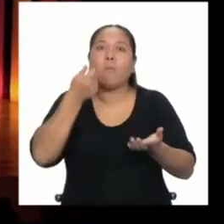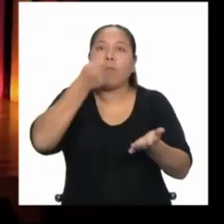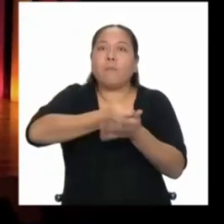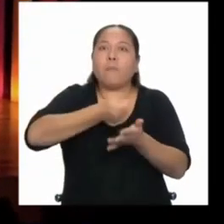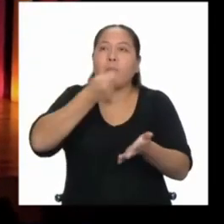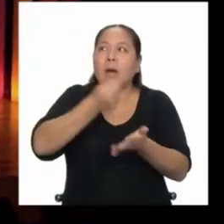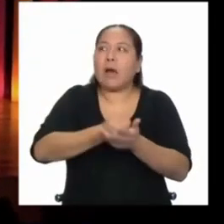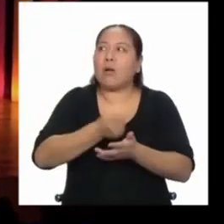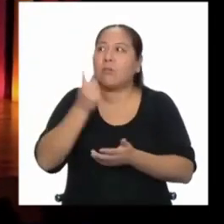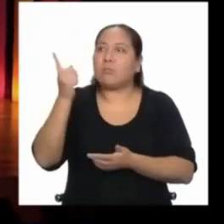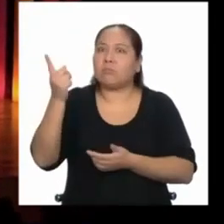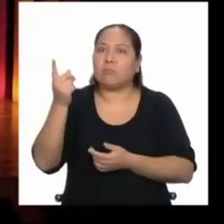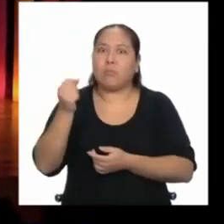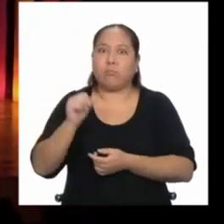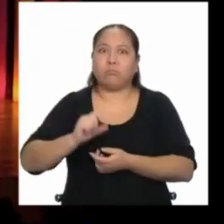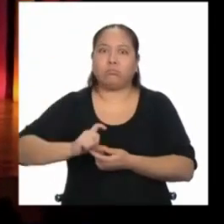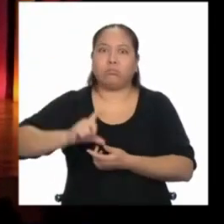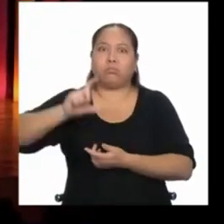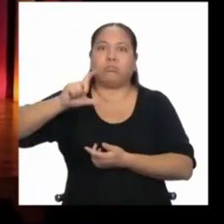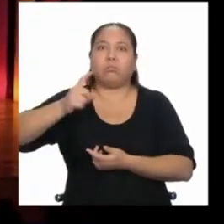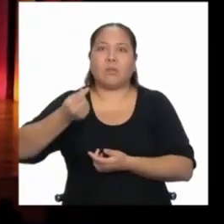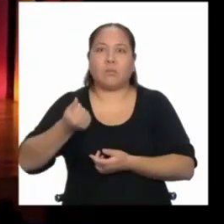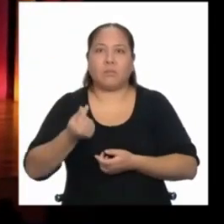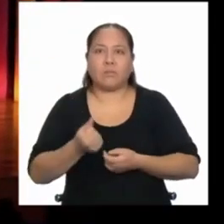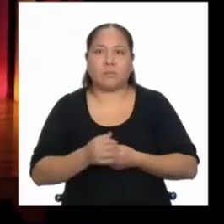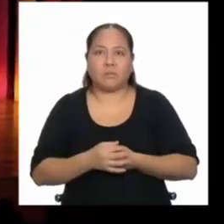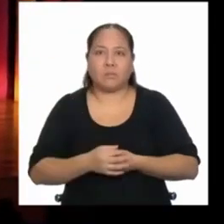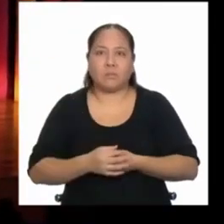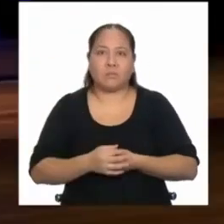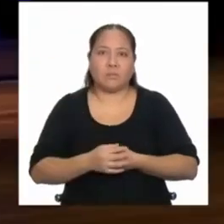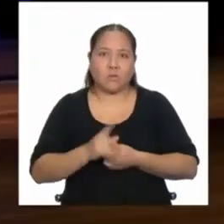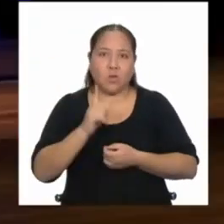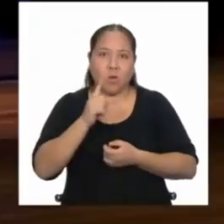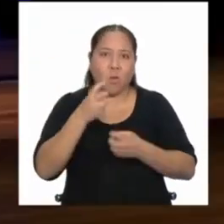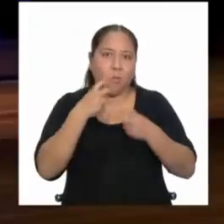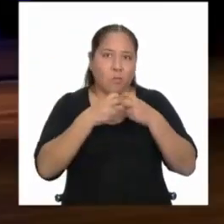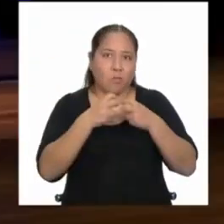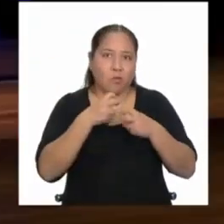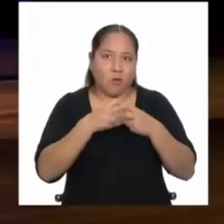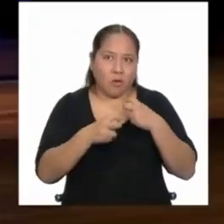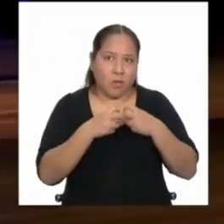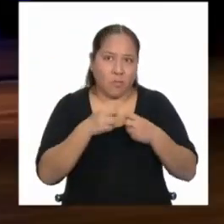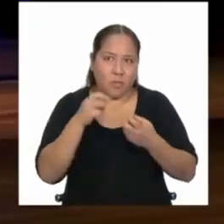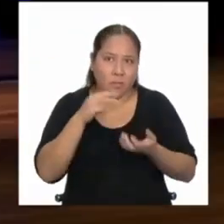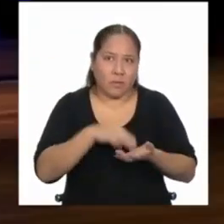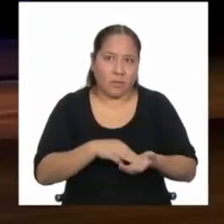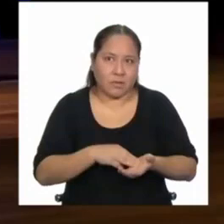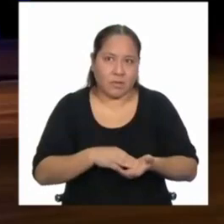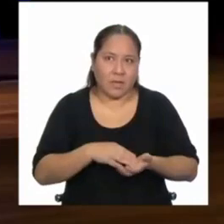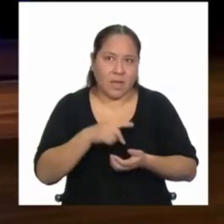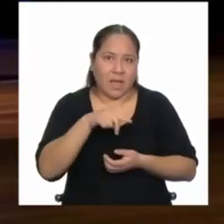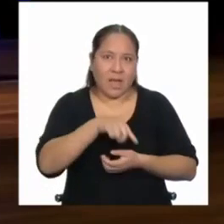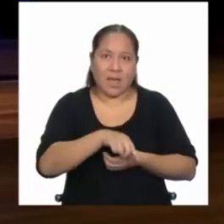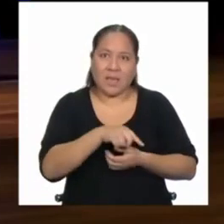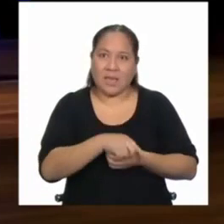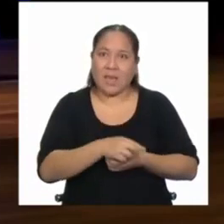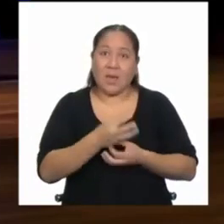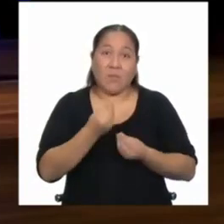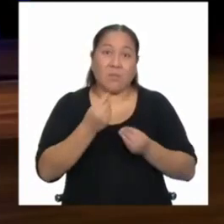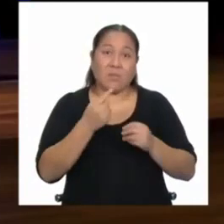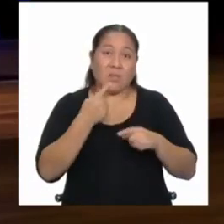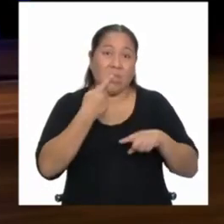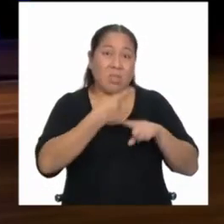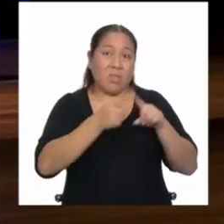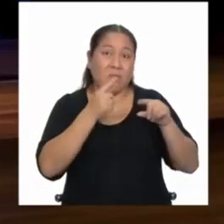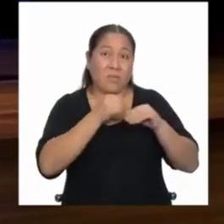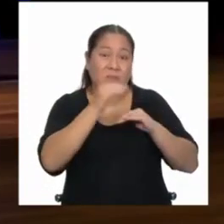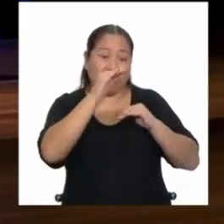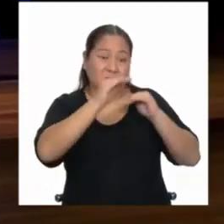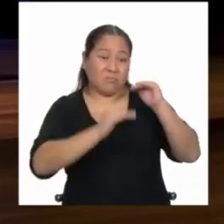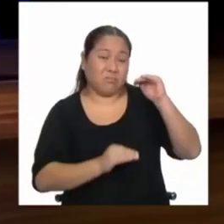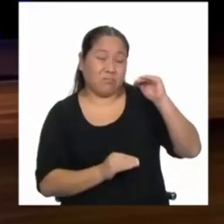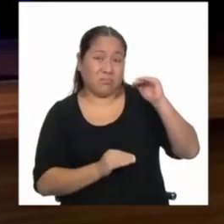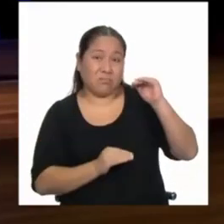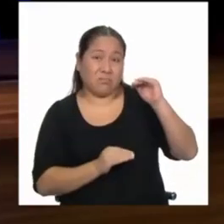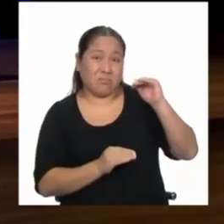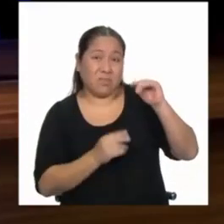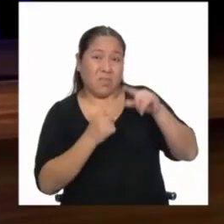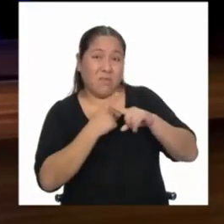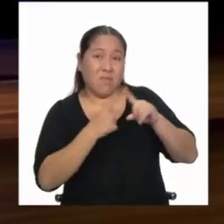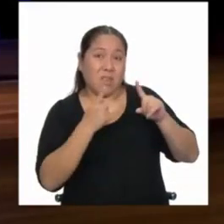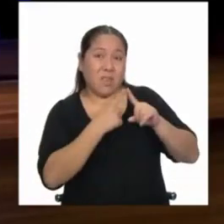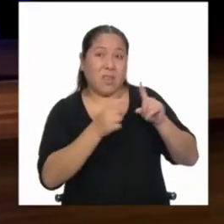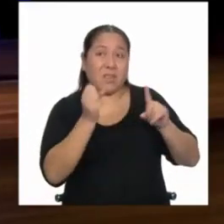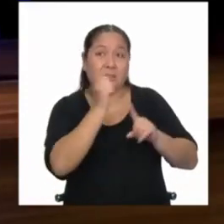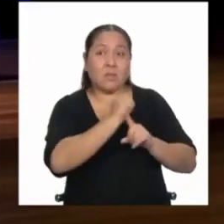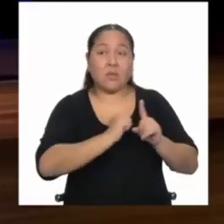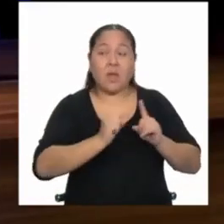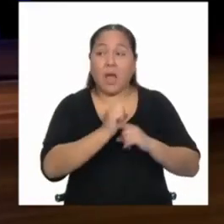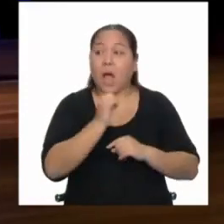ese monto? Entonces, ok, un problema más. En nuestro país hay demasiadas diferencias. El gap social es muy grande. Hay